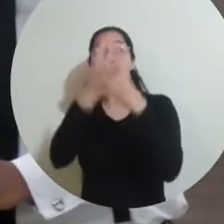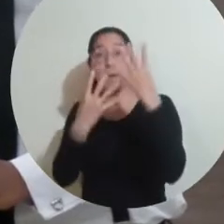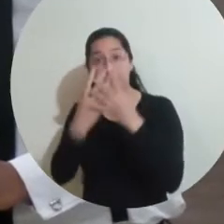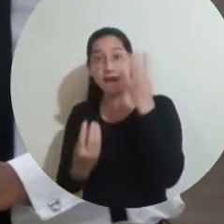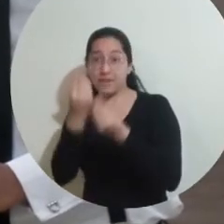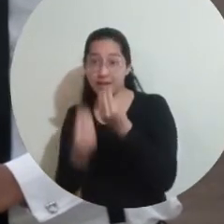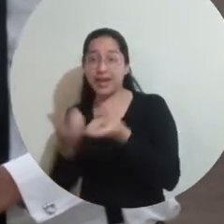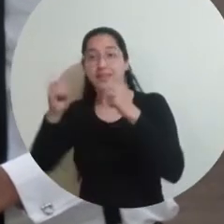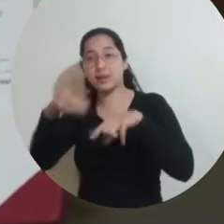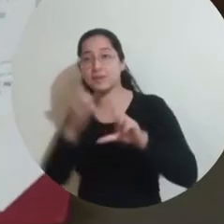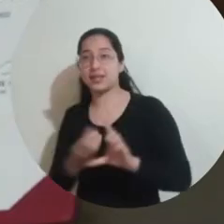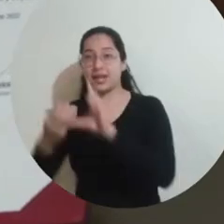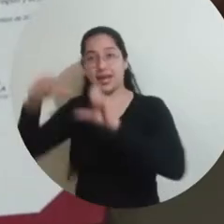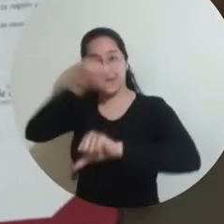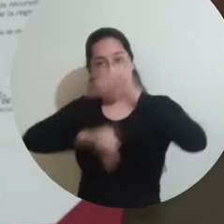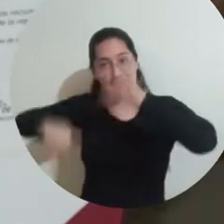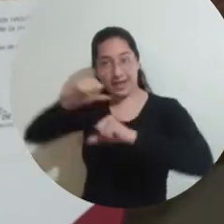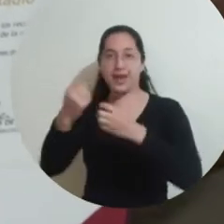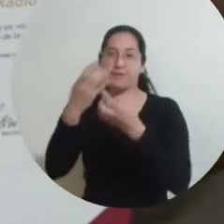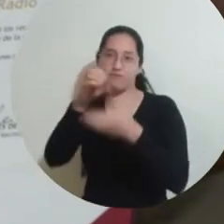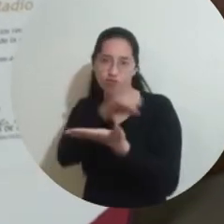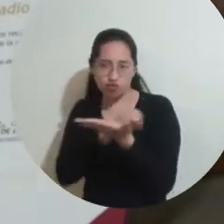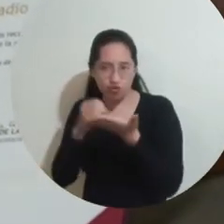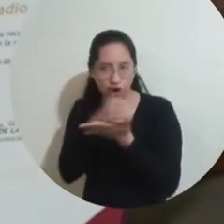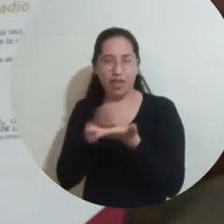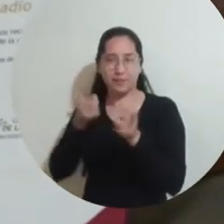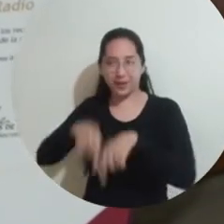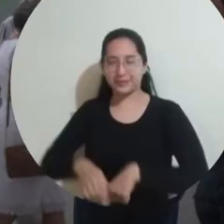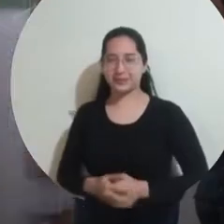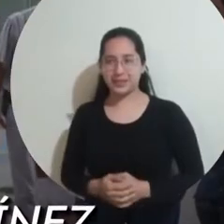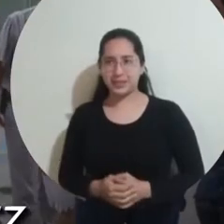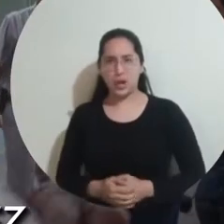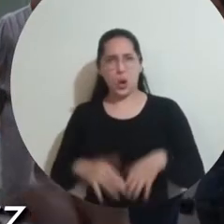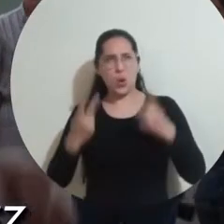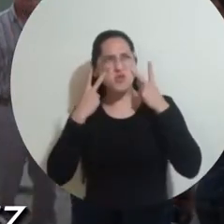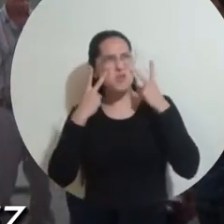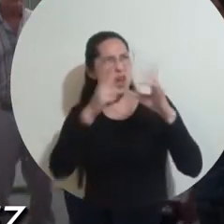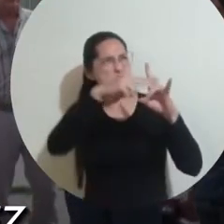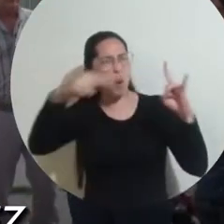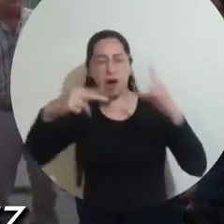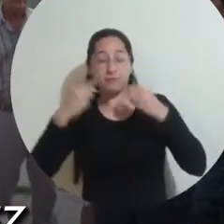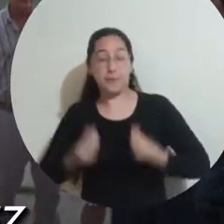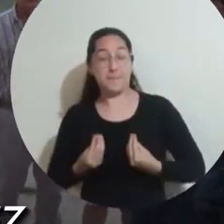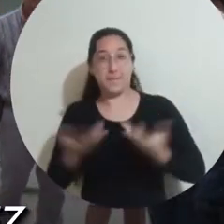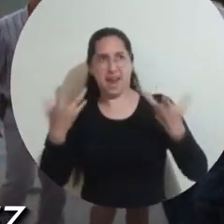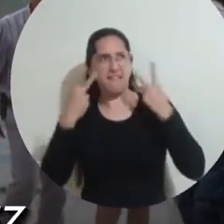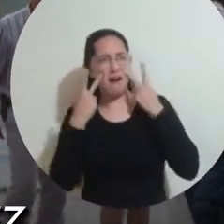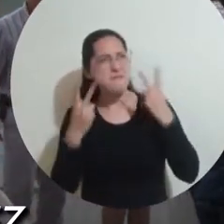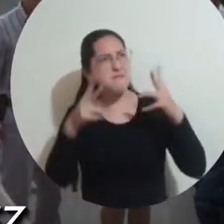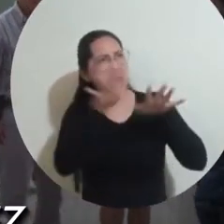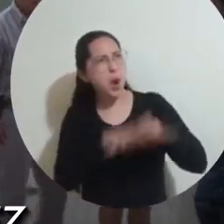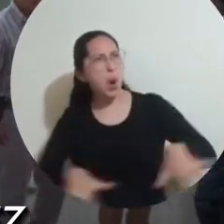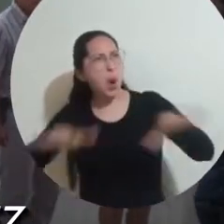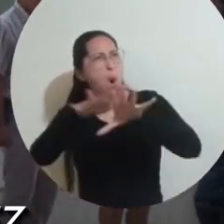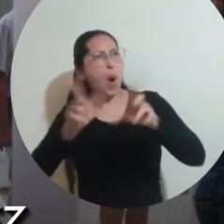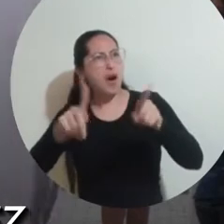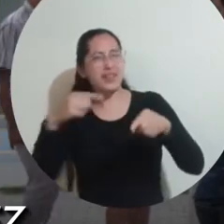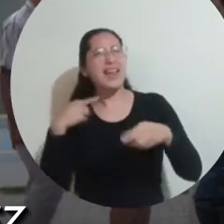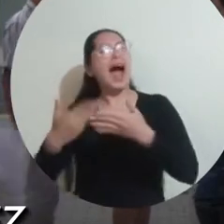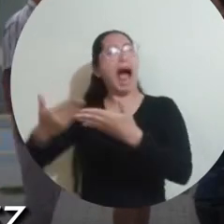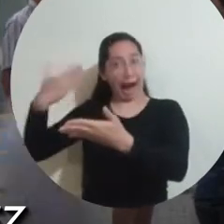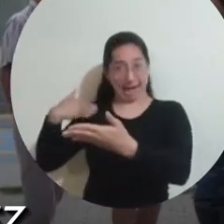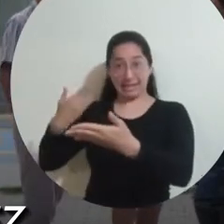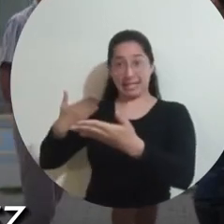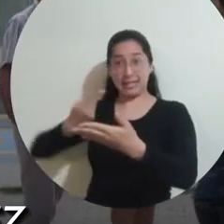Licenciatura en Matemáticas y Física y Licenciatura en Biología y Química. Esta universidad está viva, crecida y así de grande por